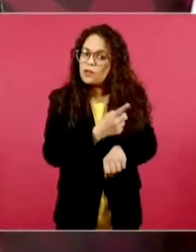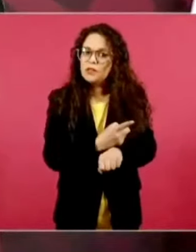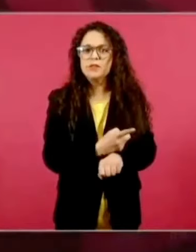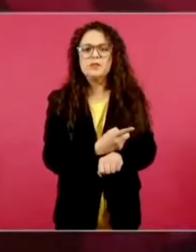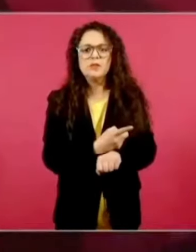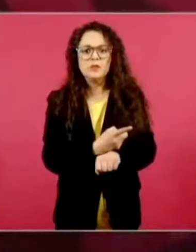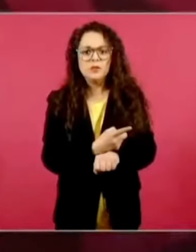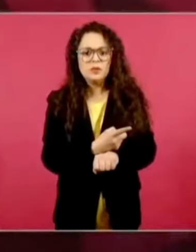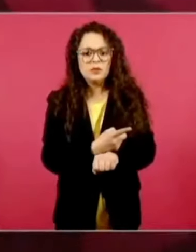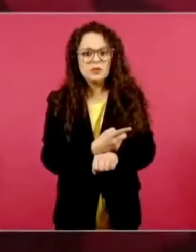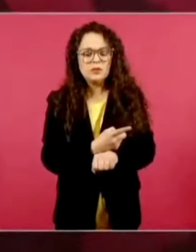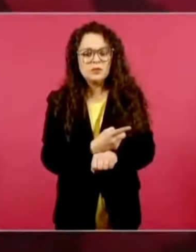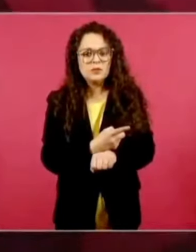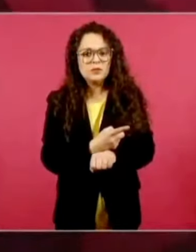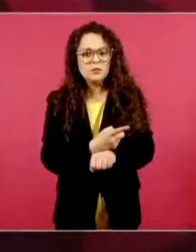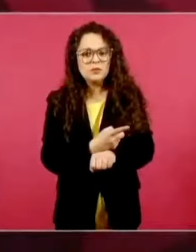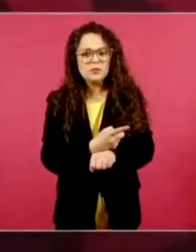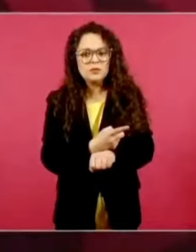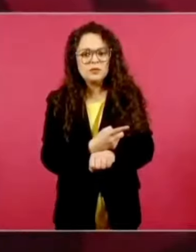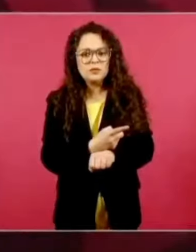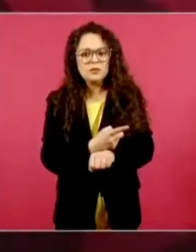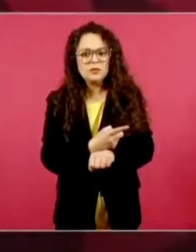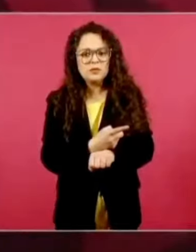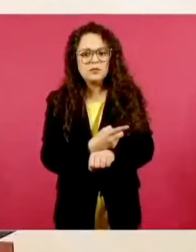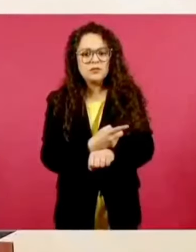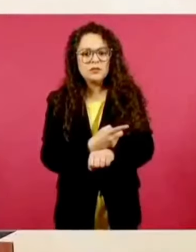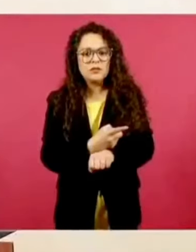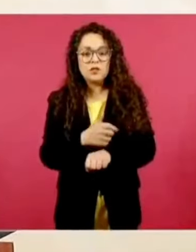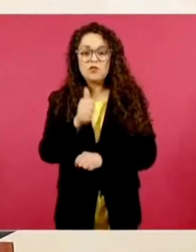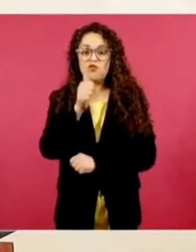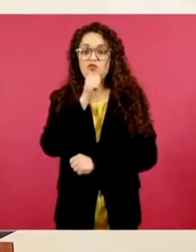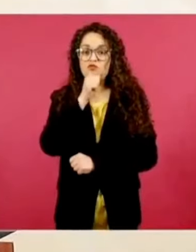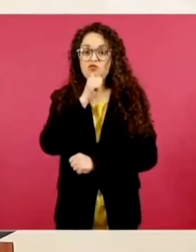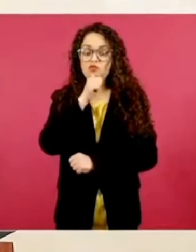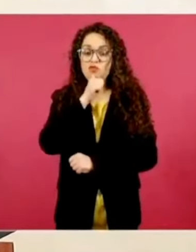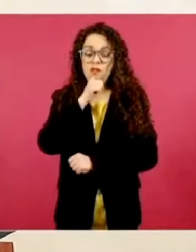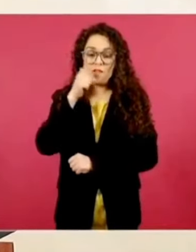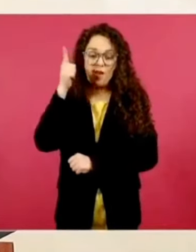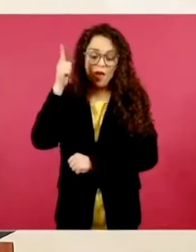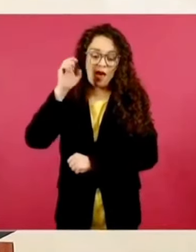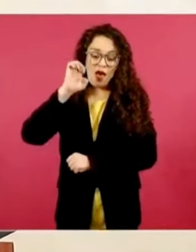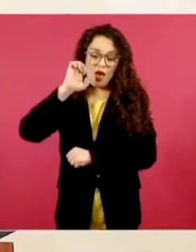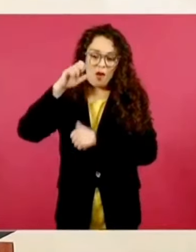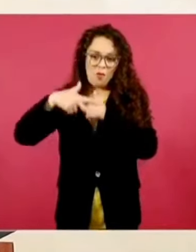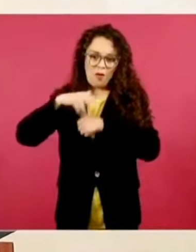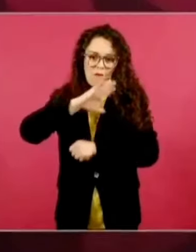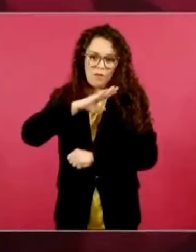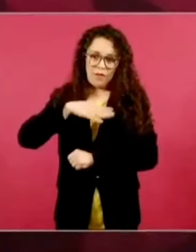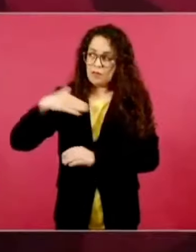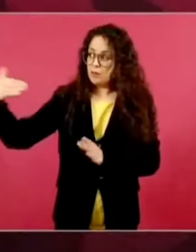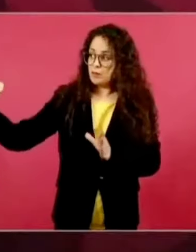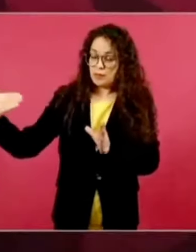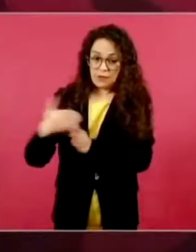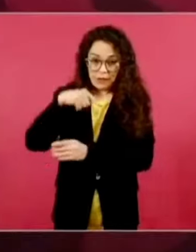en nuestro pueblo, antes de la llegada a los europeos, no había avaricia.